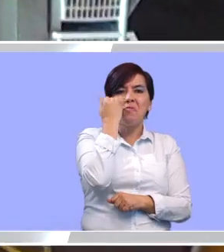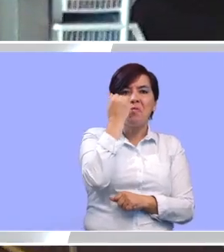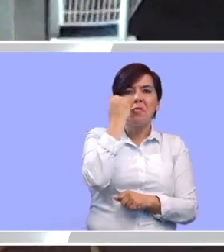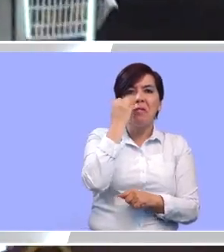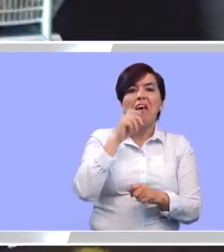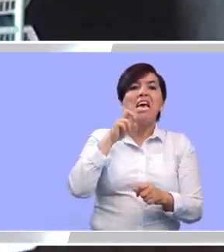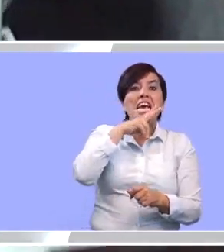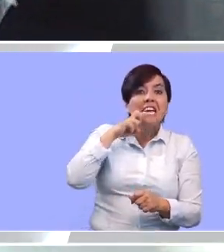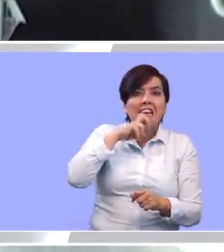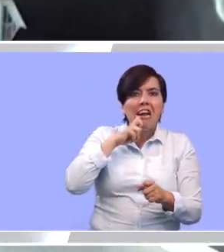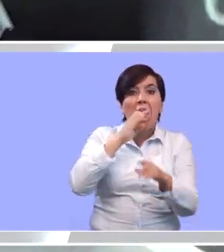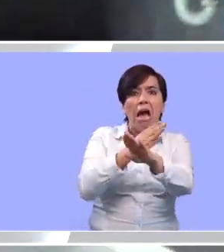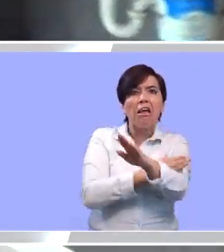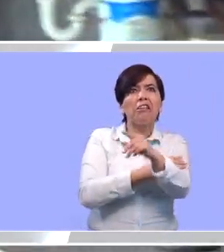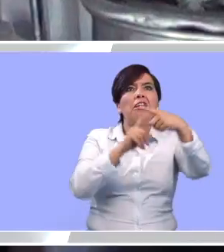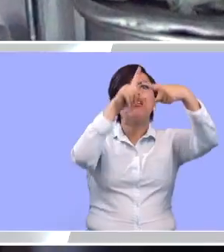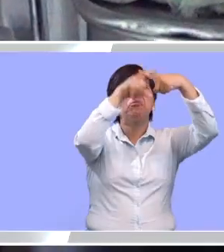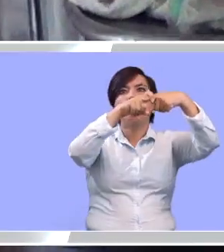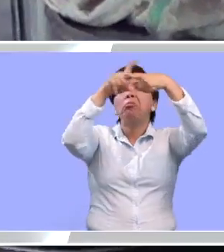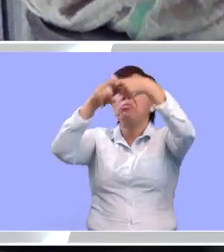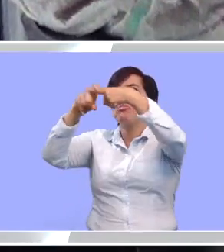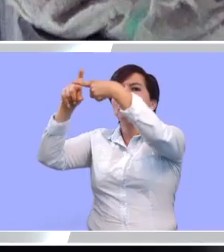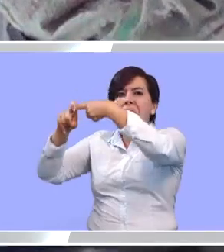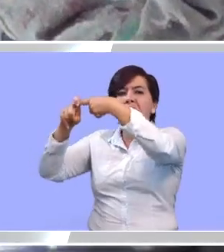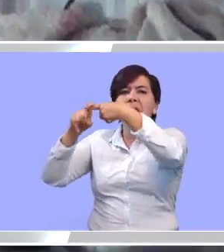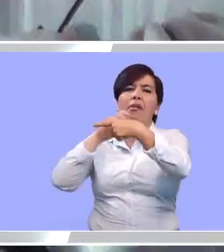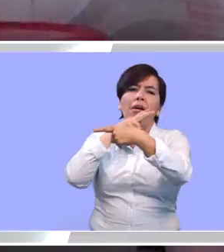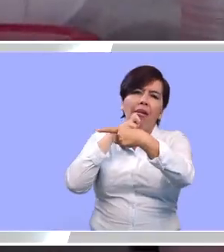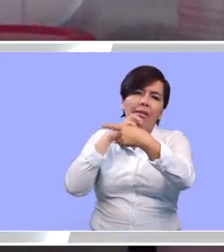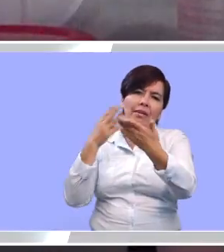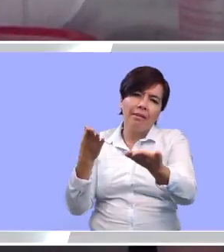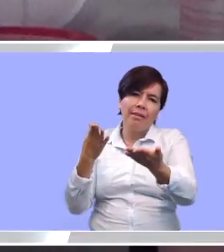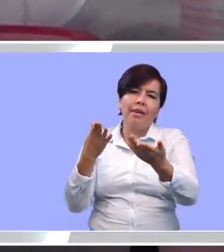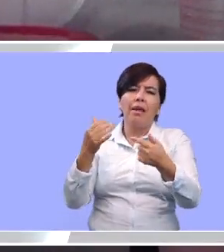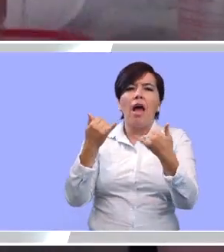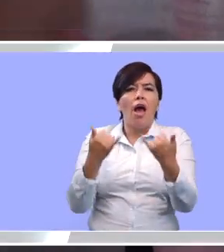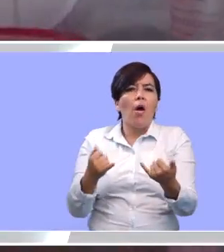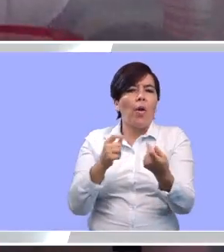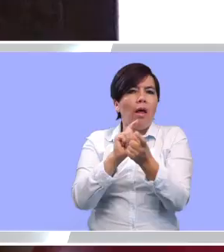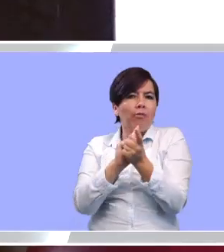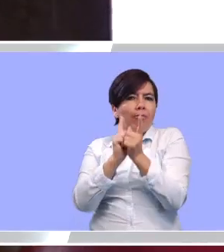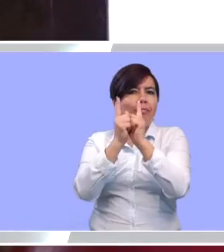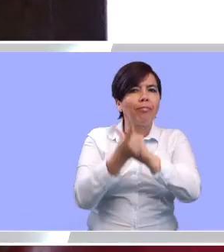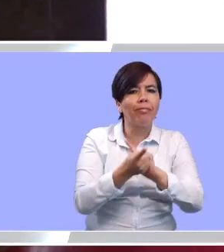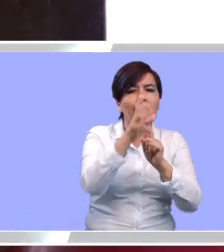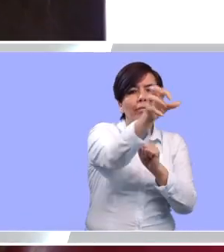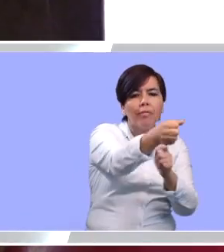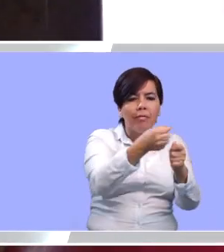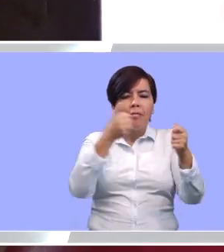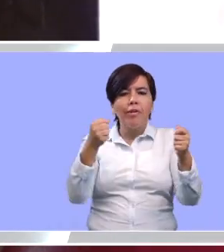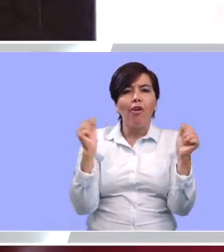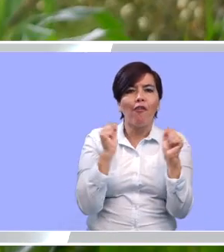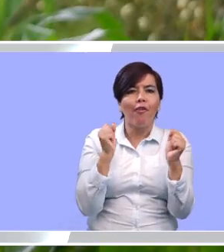la señora, ya que no tiene que colgar la carne del gancho de la cocina, sino que ya va a